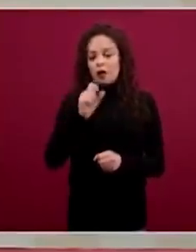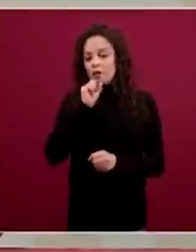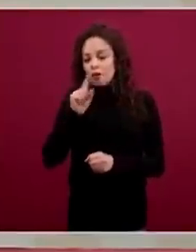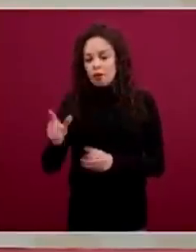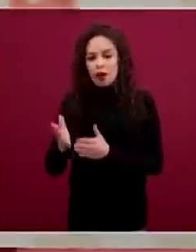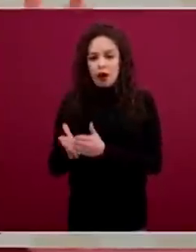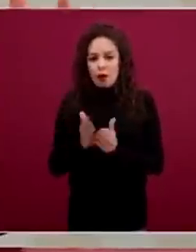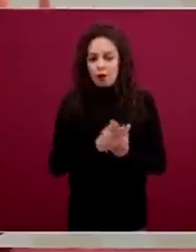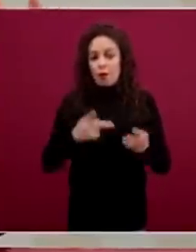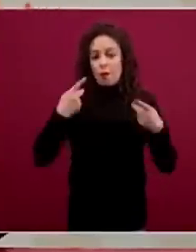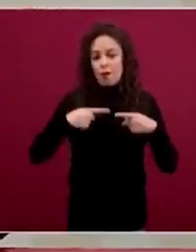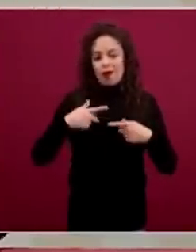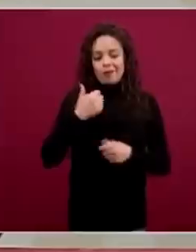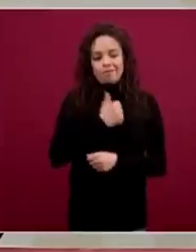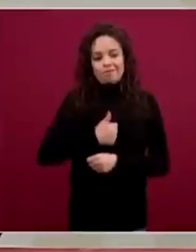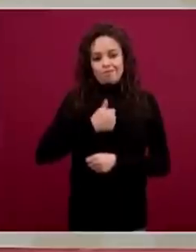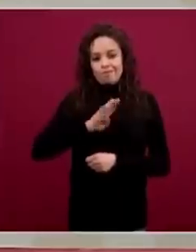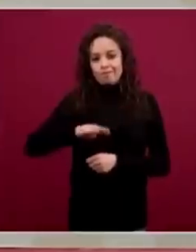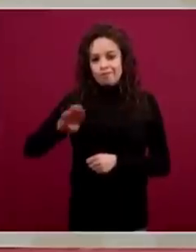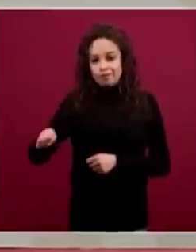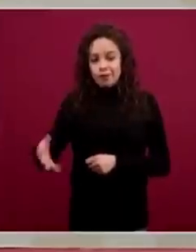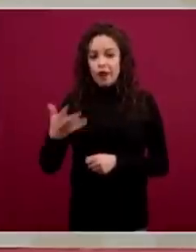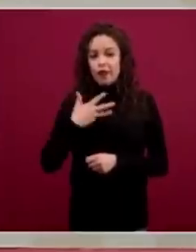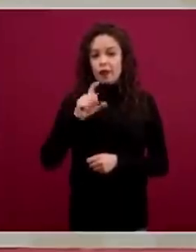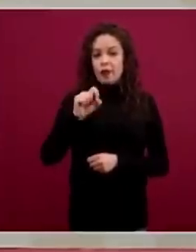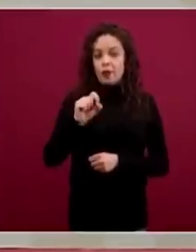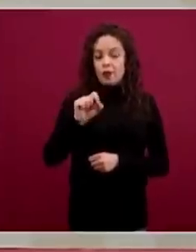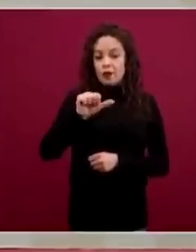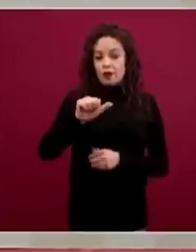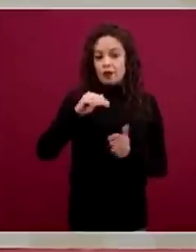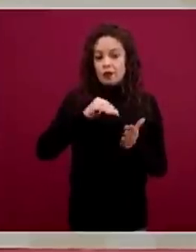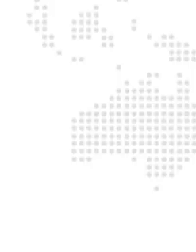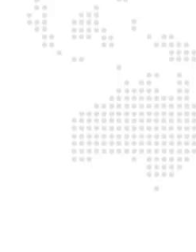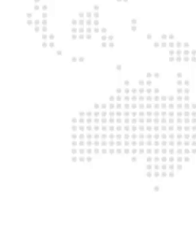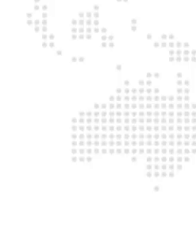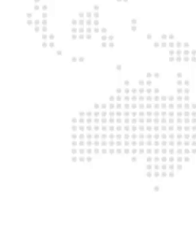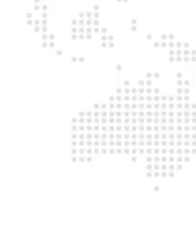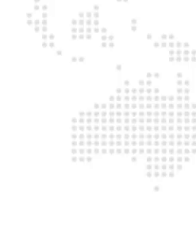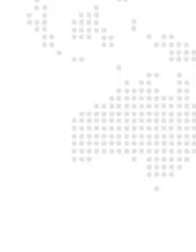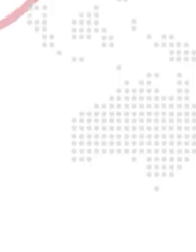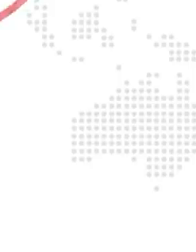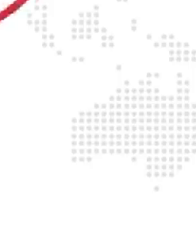registran en las más de 26 mil unidades del Sistema Nacional de Salud.